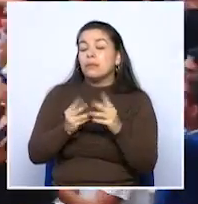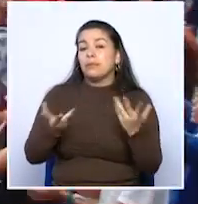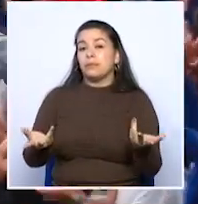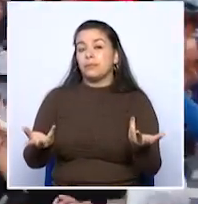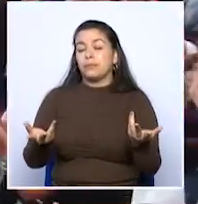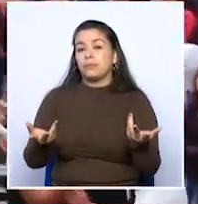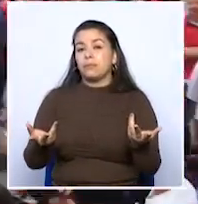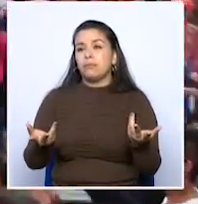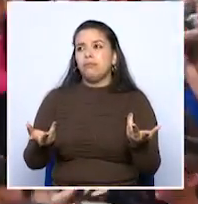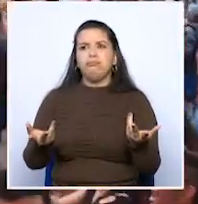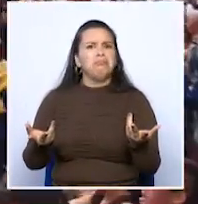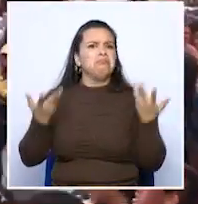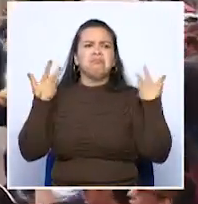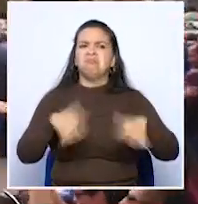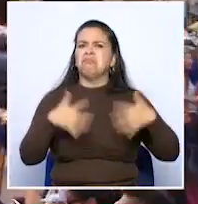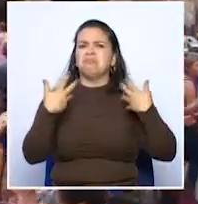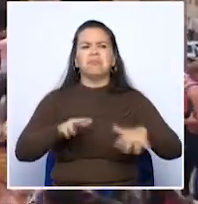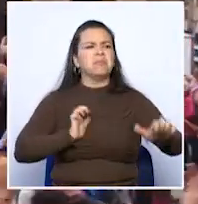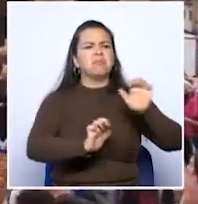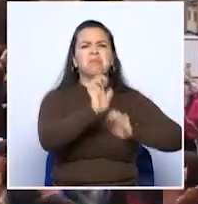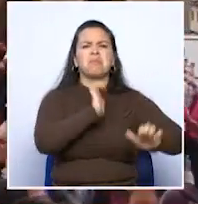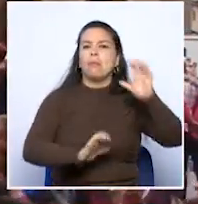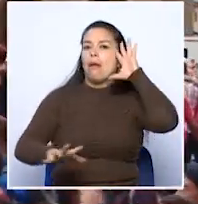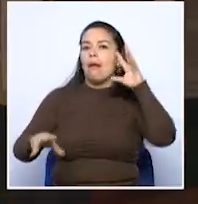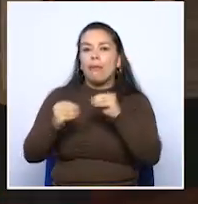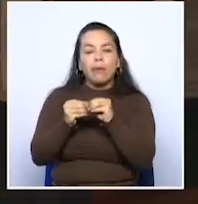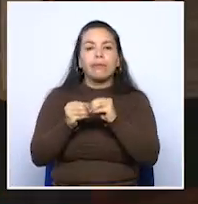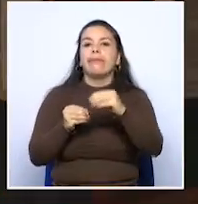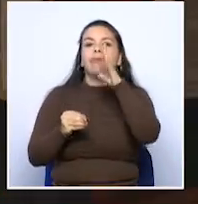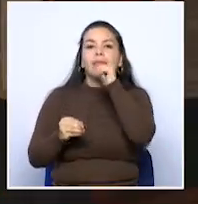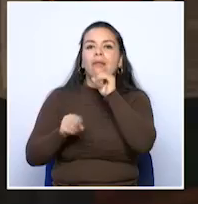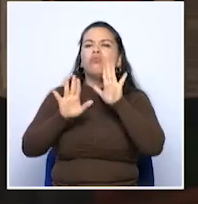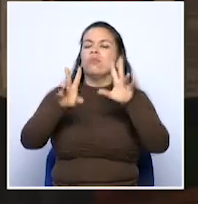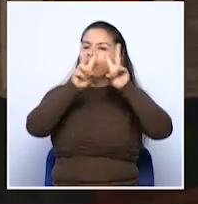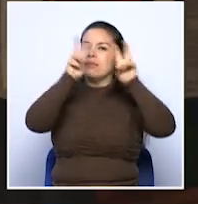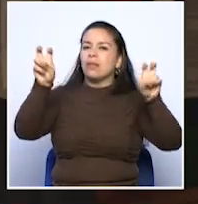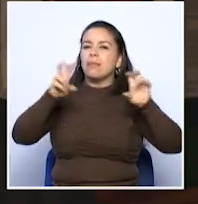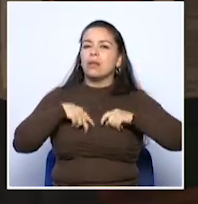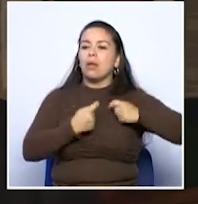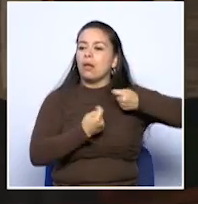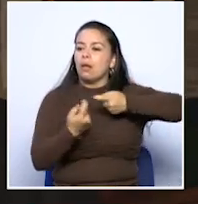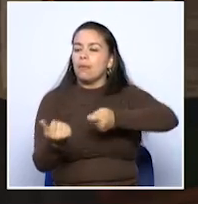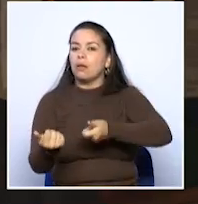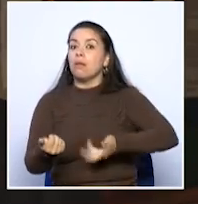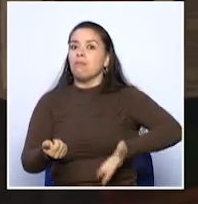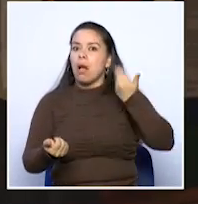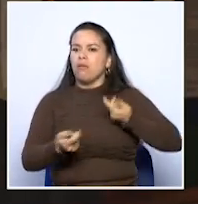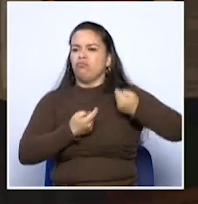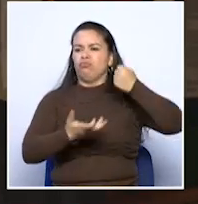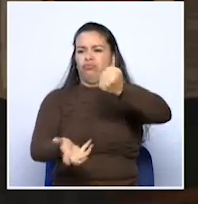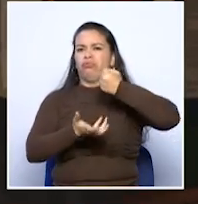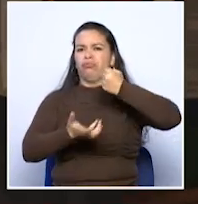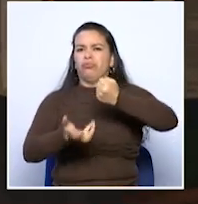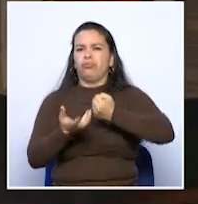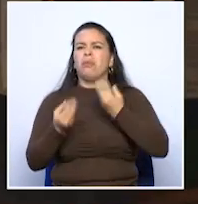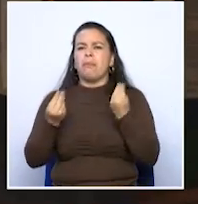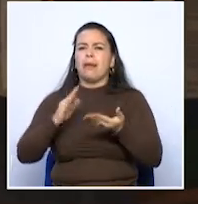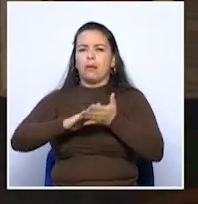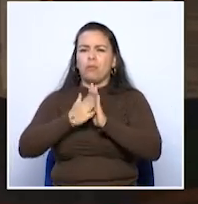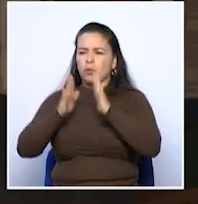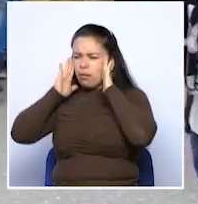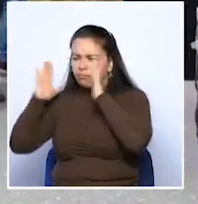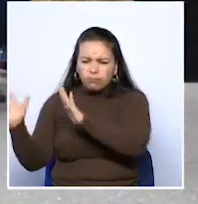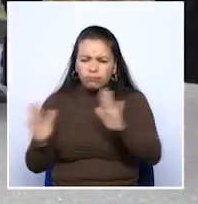se ha querido entrar a hacer acuerdos en torno a invertir mayores recursos para atender a las comunidades